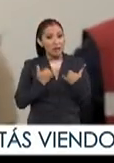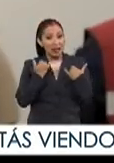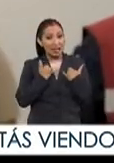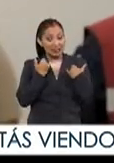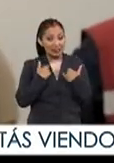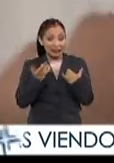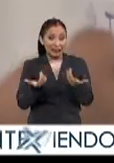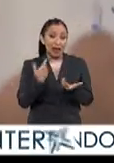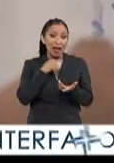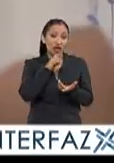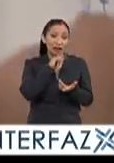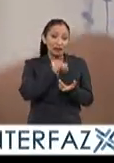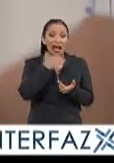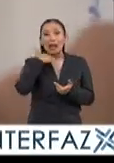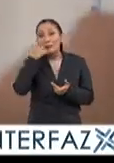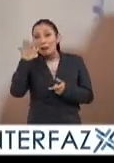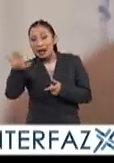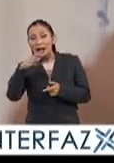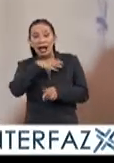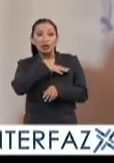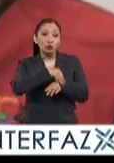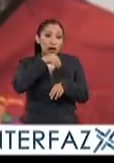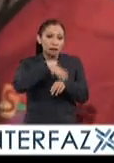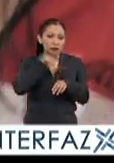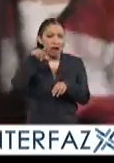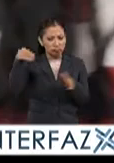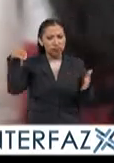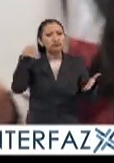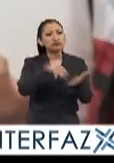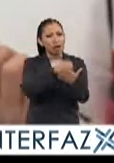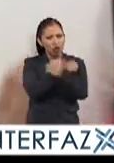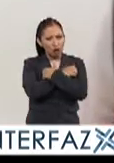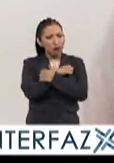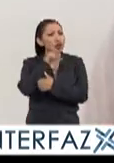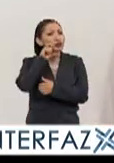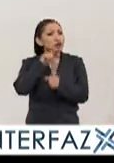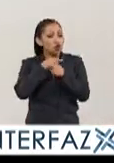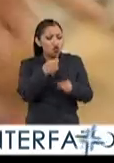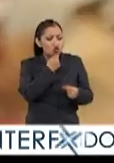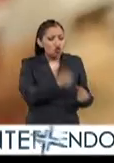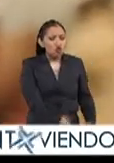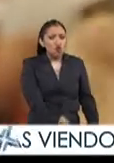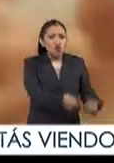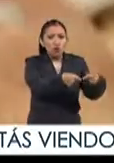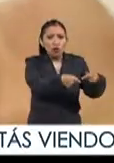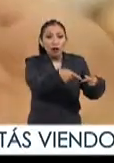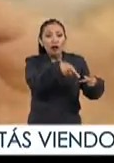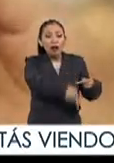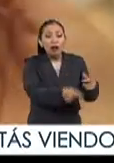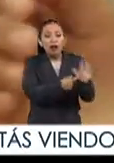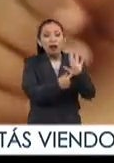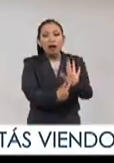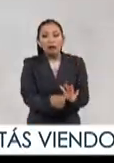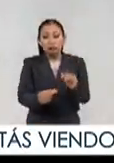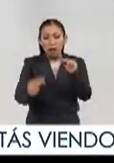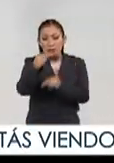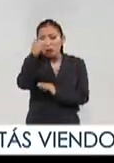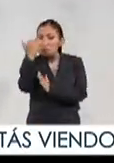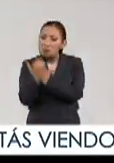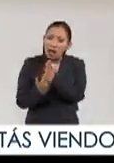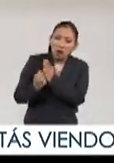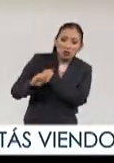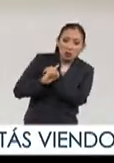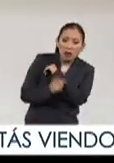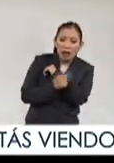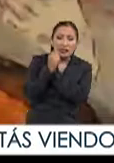jóvenes. países como países Alemania y Suecia han implementado educación sexual desde la infancia presentando niveles bajos de